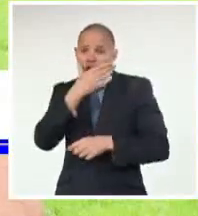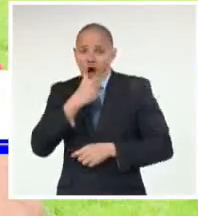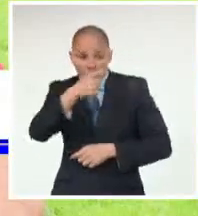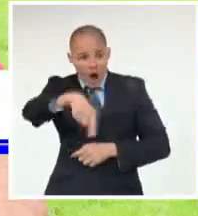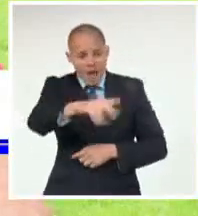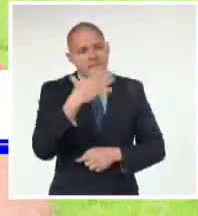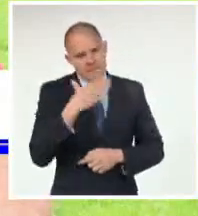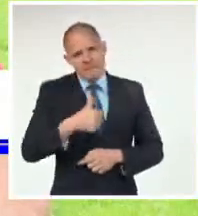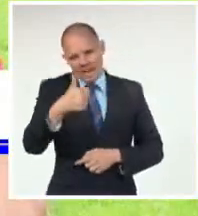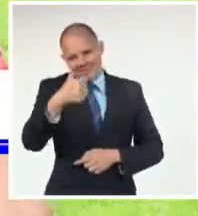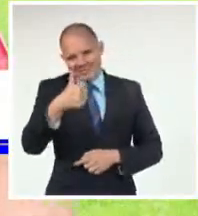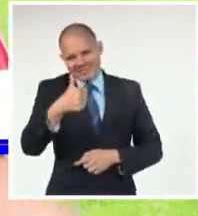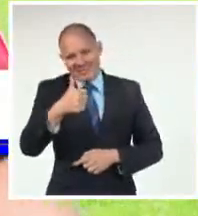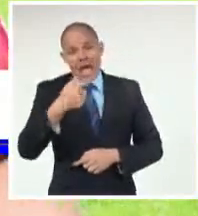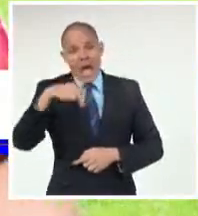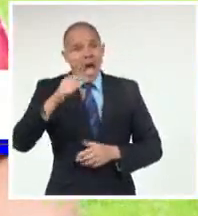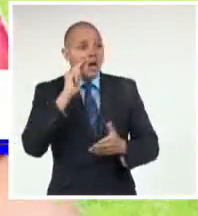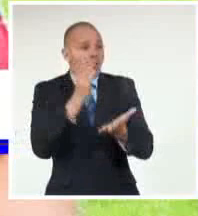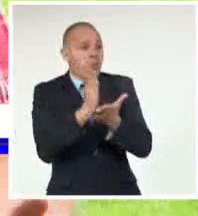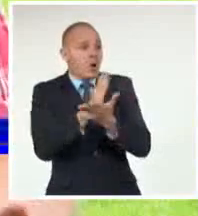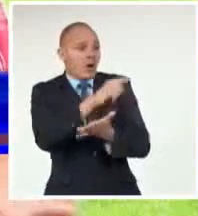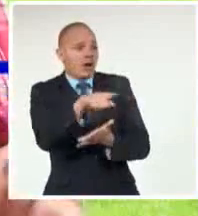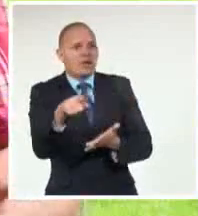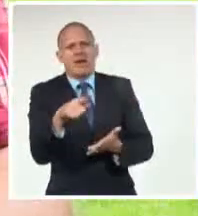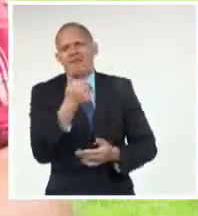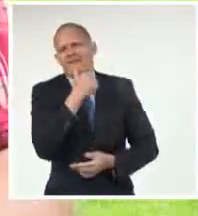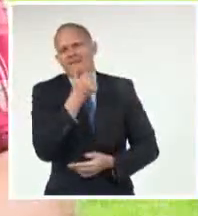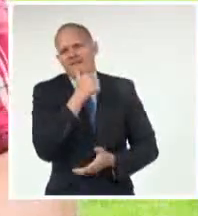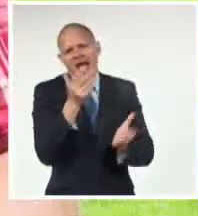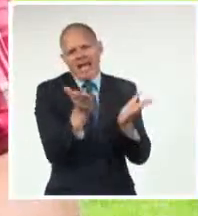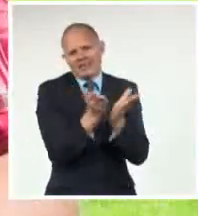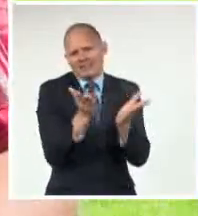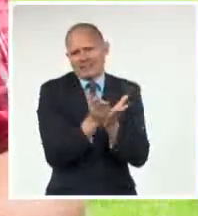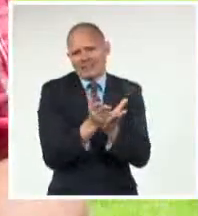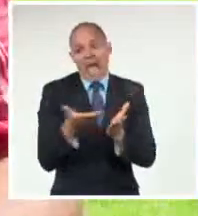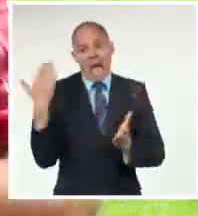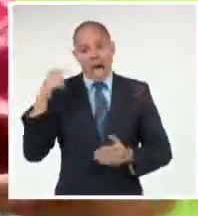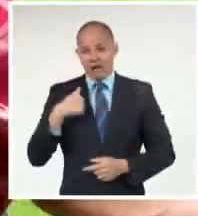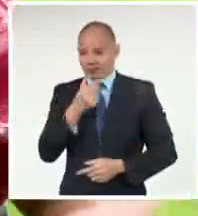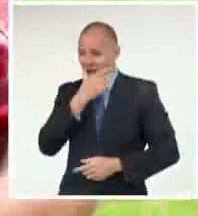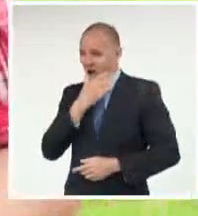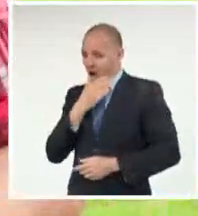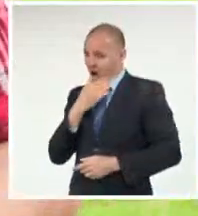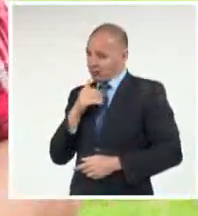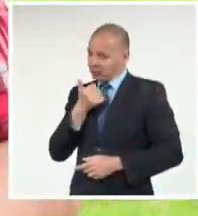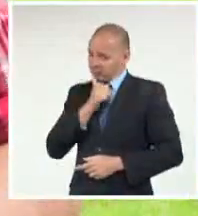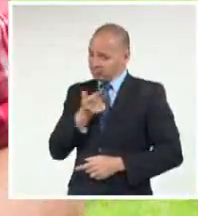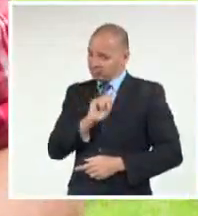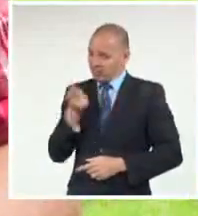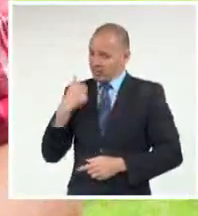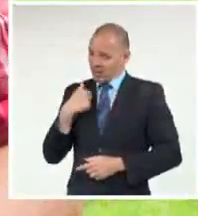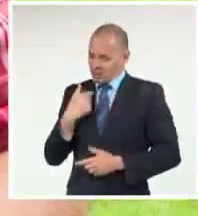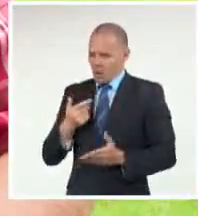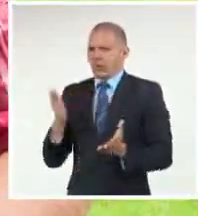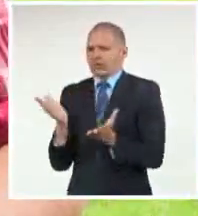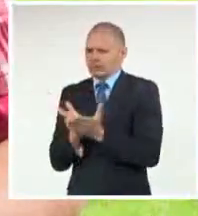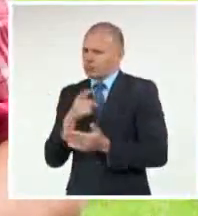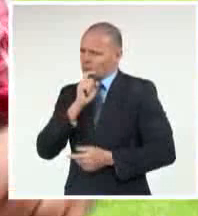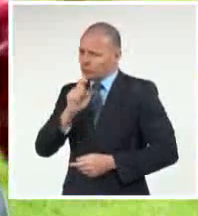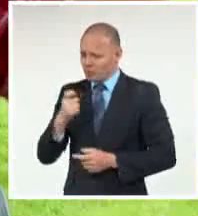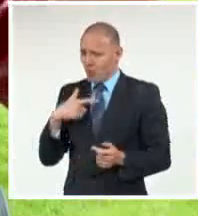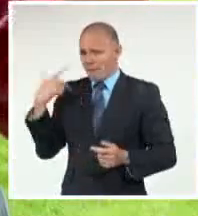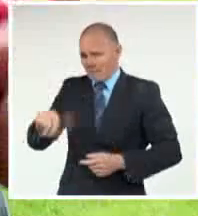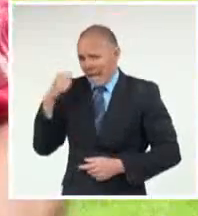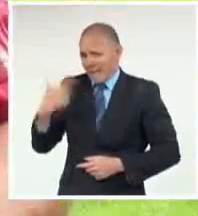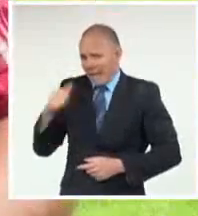O sea El que no estudia música Ahora El poco no quiere Nosotros tuvimos que Estudiar en el camino Yo vine a empezar A poner mis